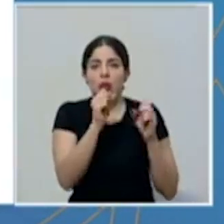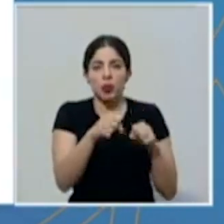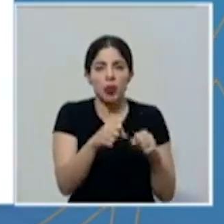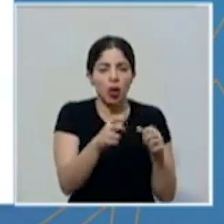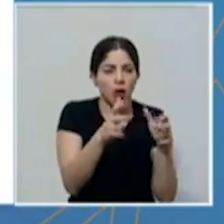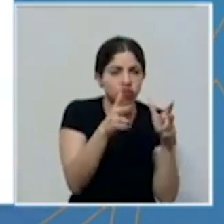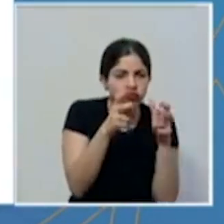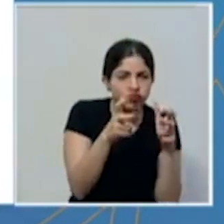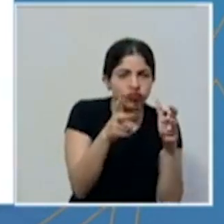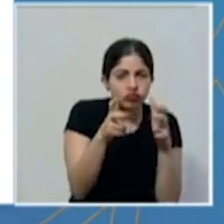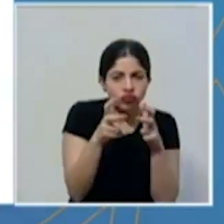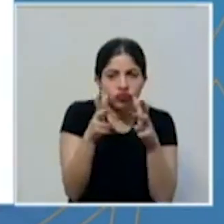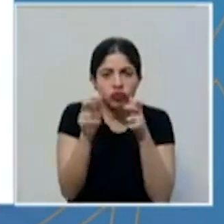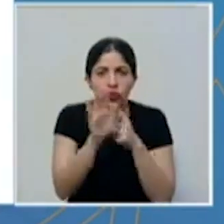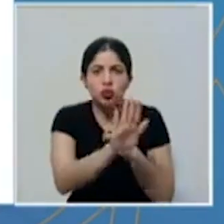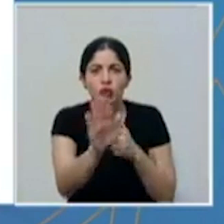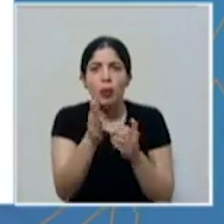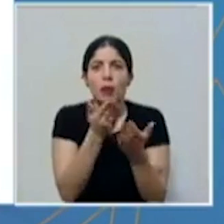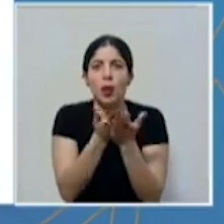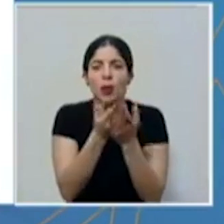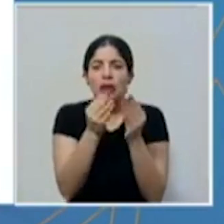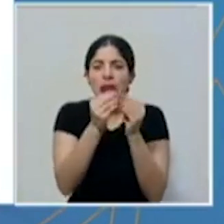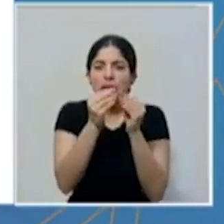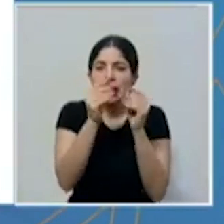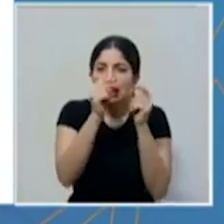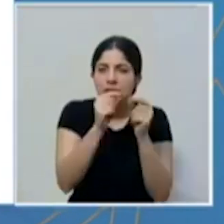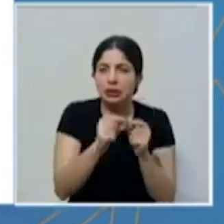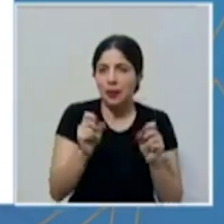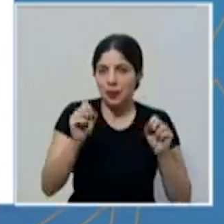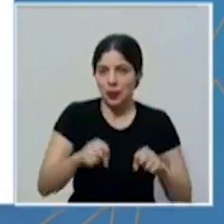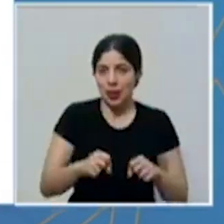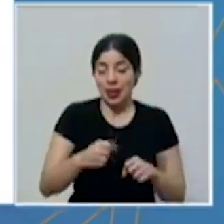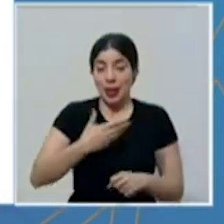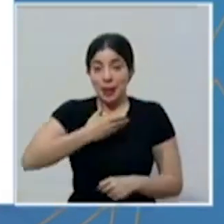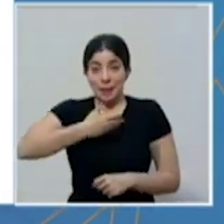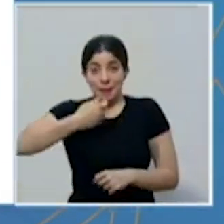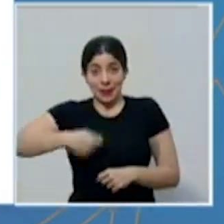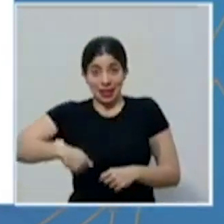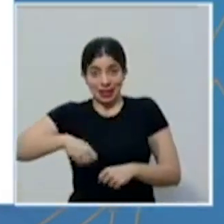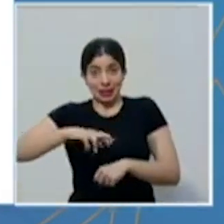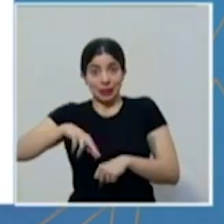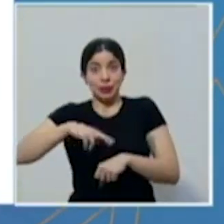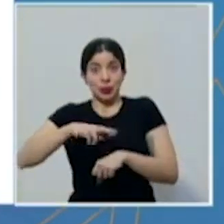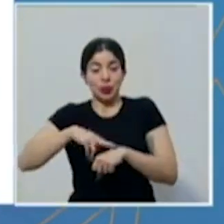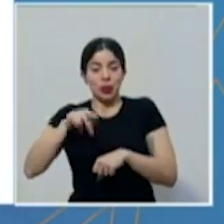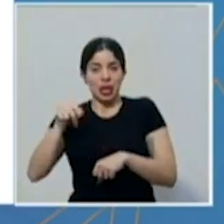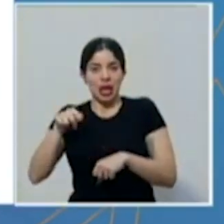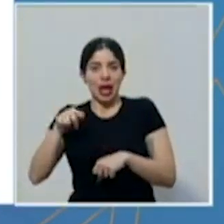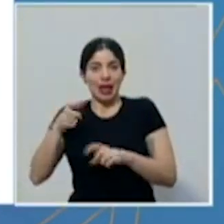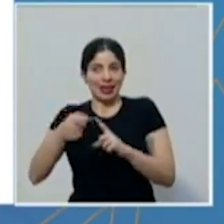esas propuestas con más detalle. Y desde entonces el presidente de la República ha venido